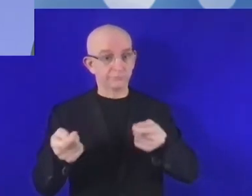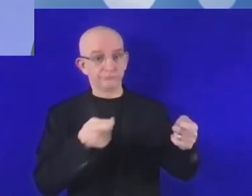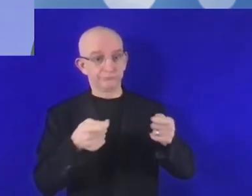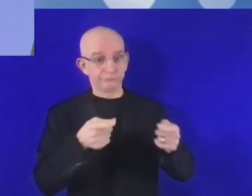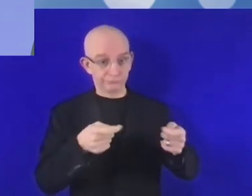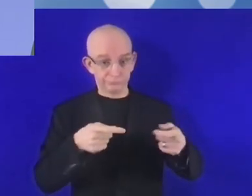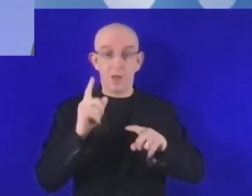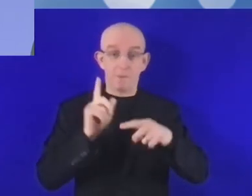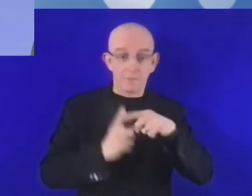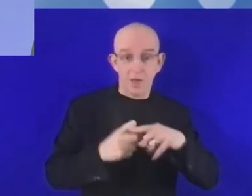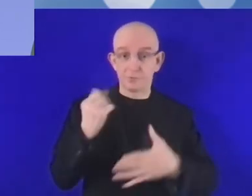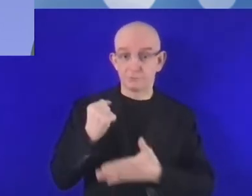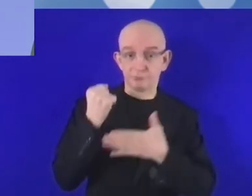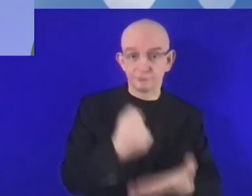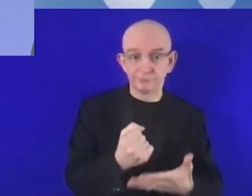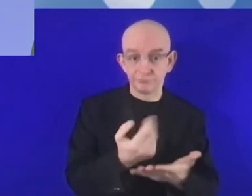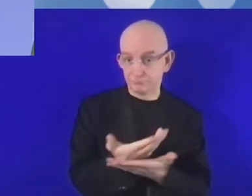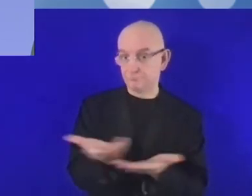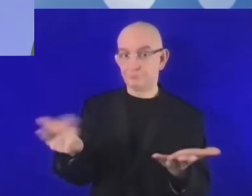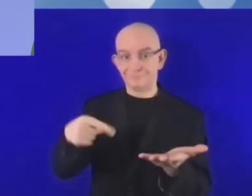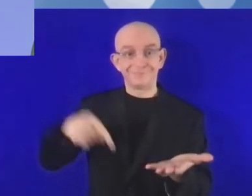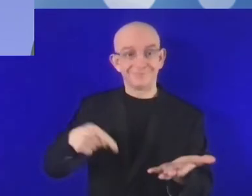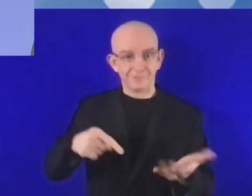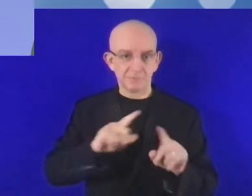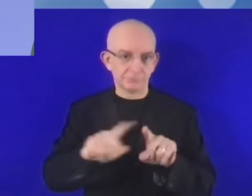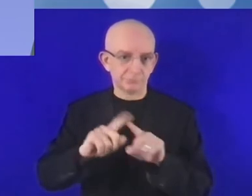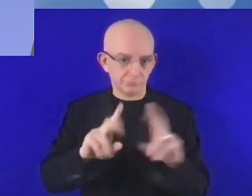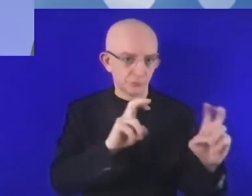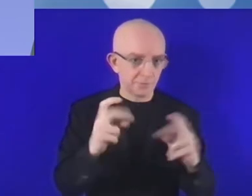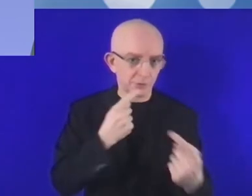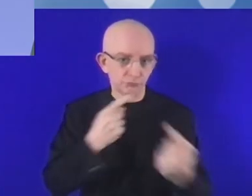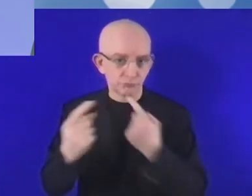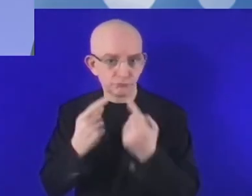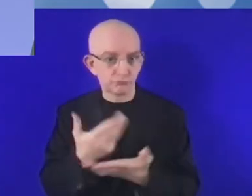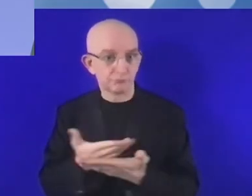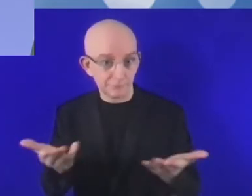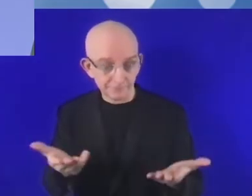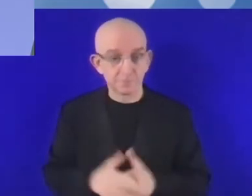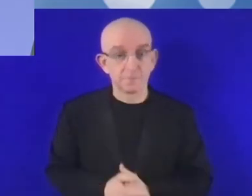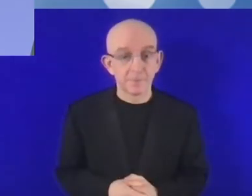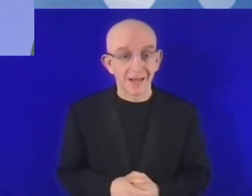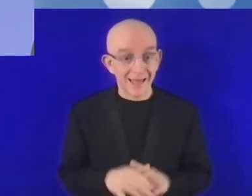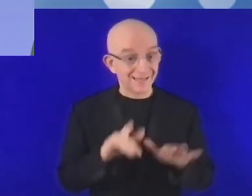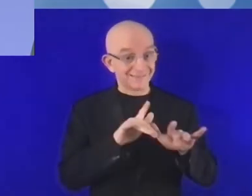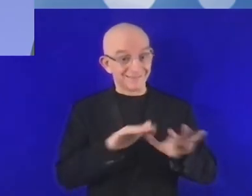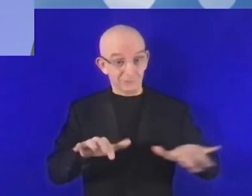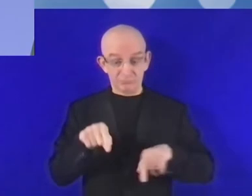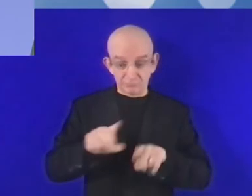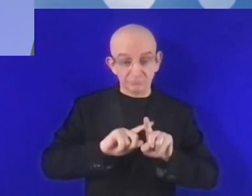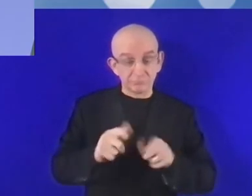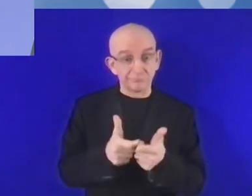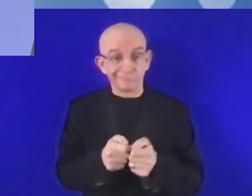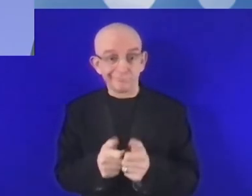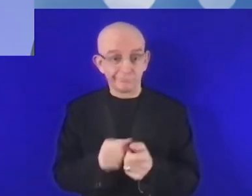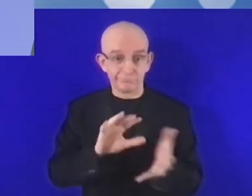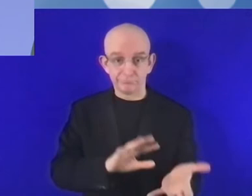inversiones y la transformación digital son los temas principales de este panel y tienen que